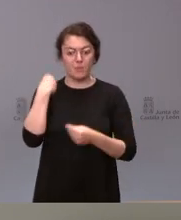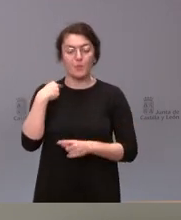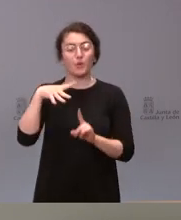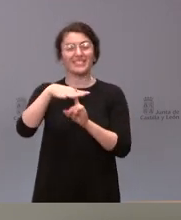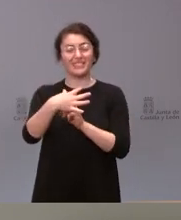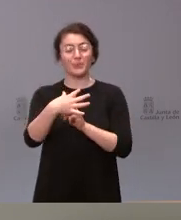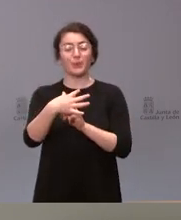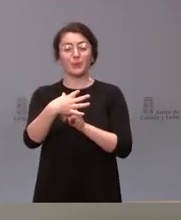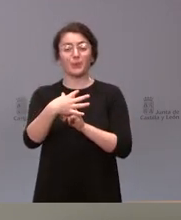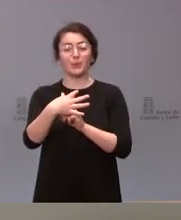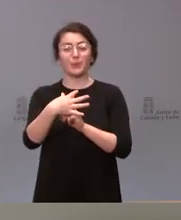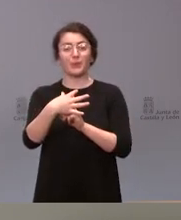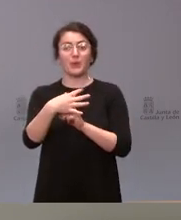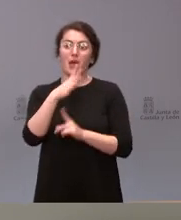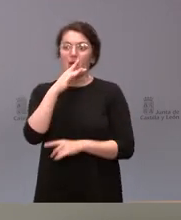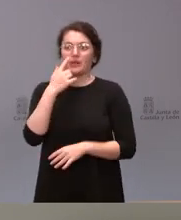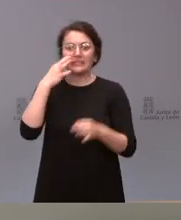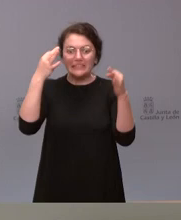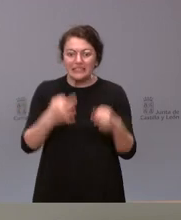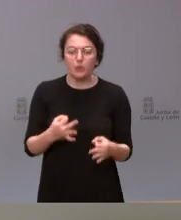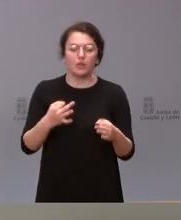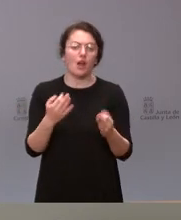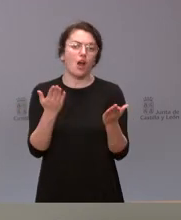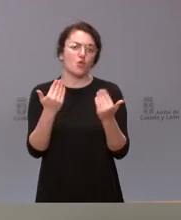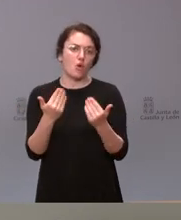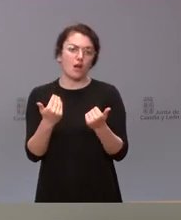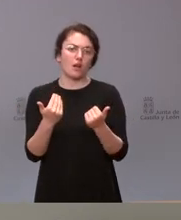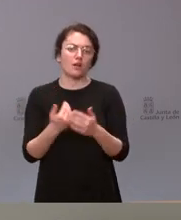indefinición que podría verse